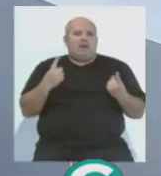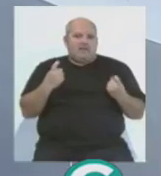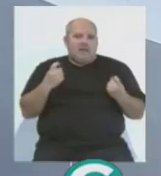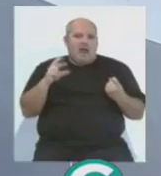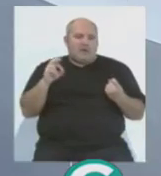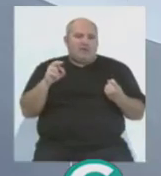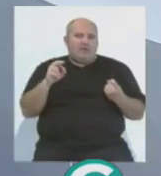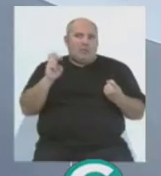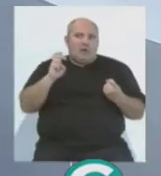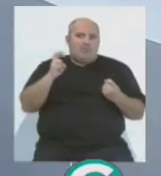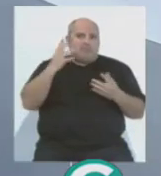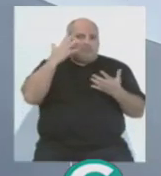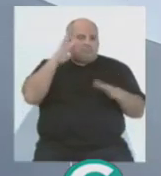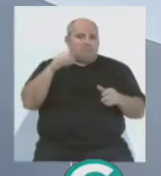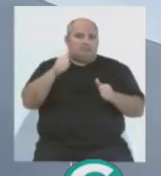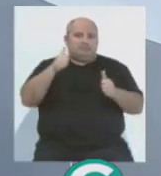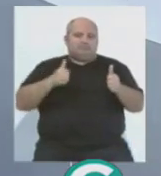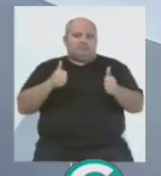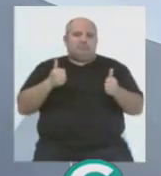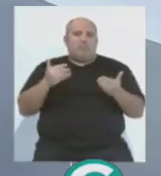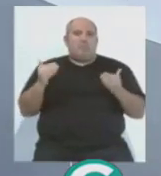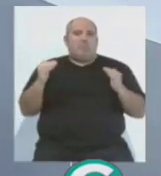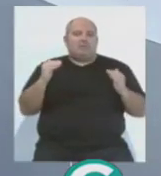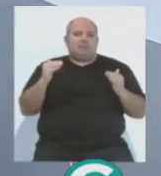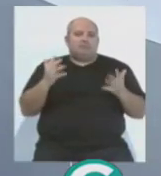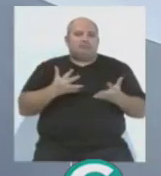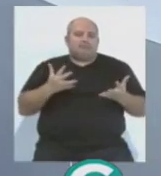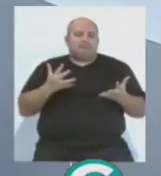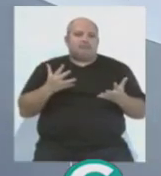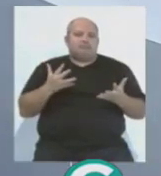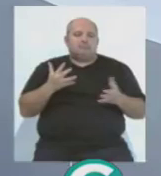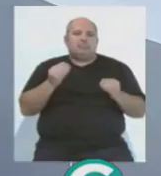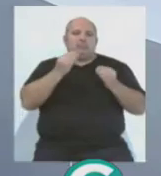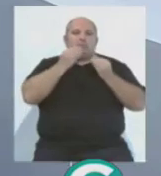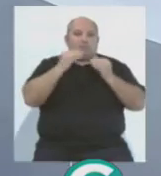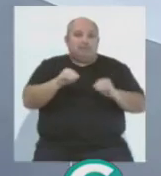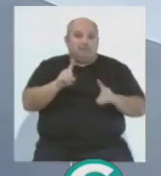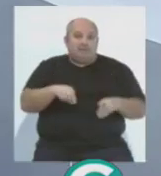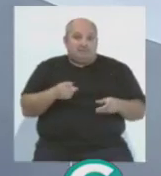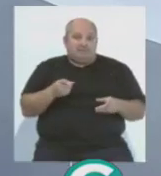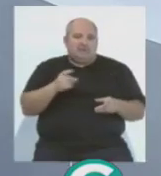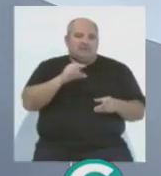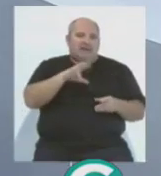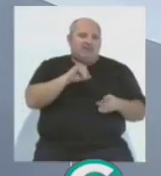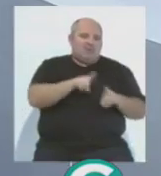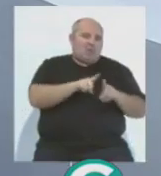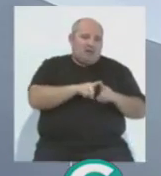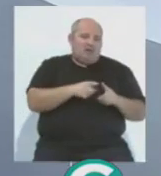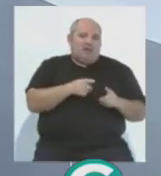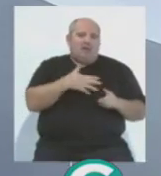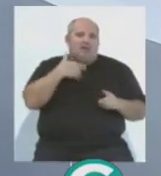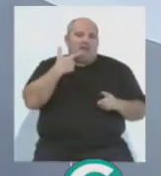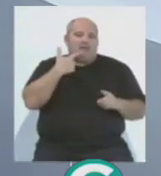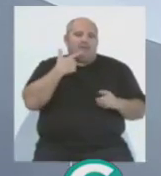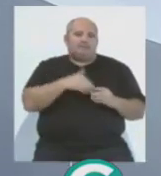alguien que atrás pueda en un momento determinado suplirlo, lo mismo que con Salvi Sánchez, con lo